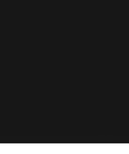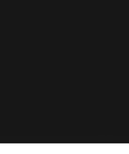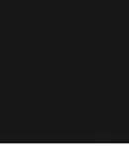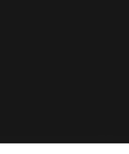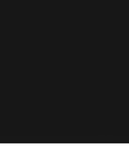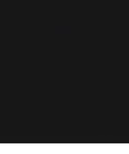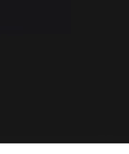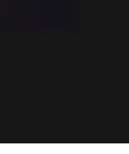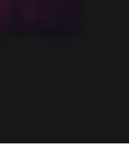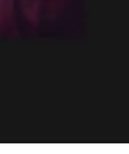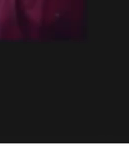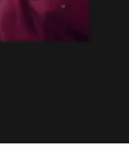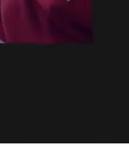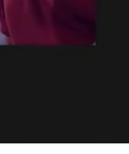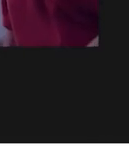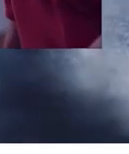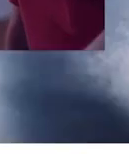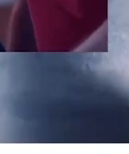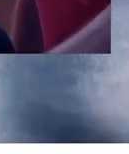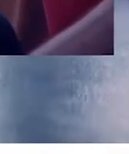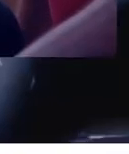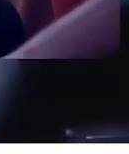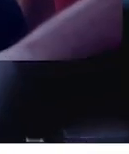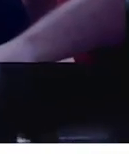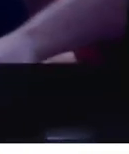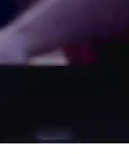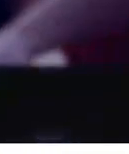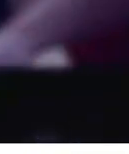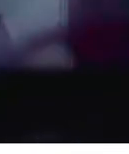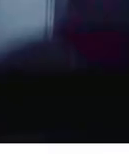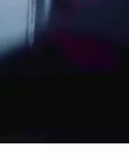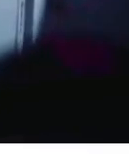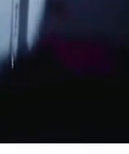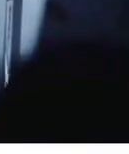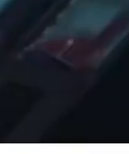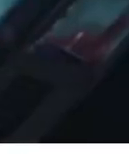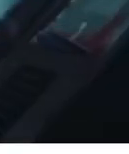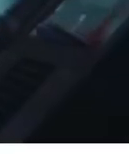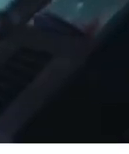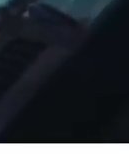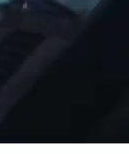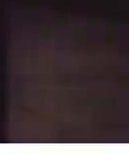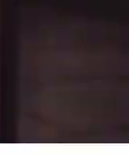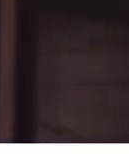Esta es la historia que podríamos empezar de más de 130.000 maneras diferentes.